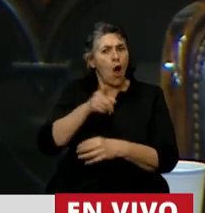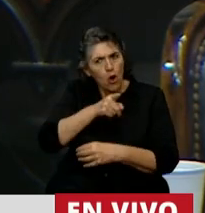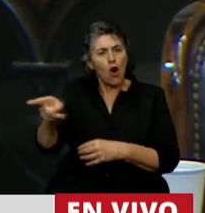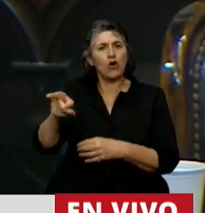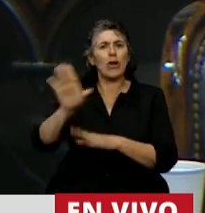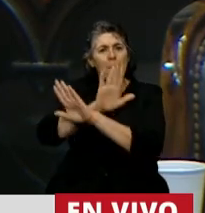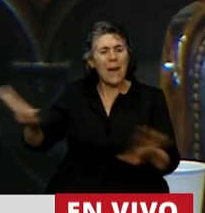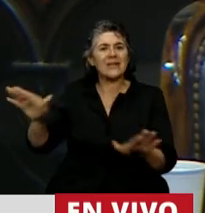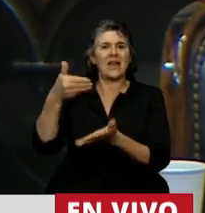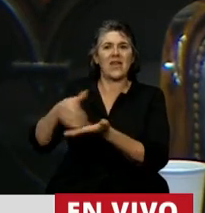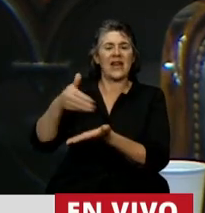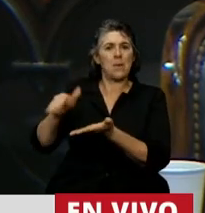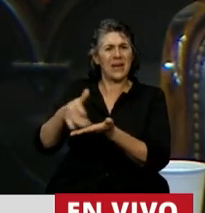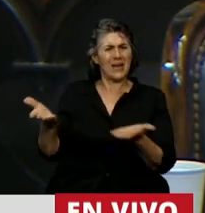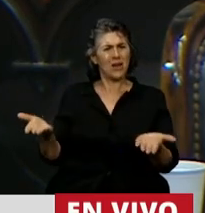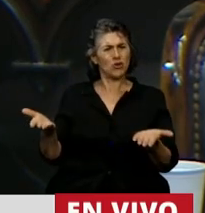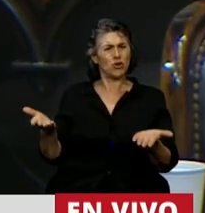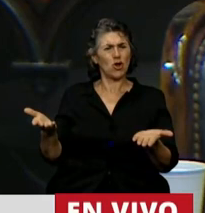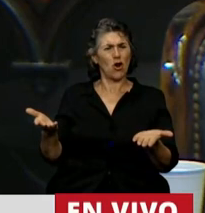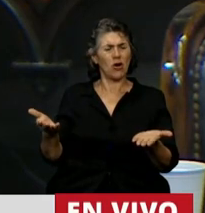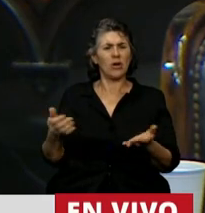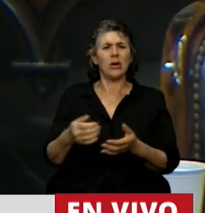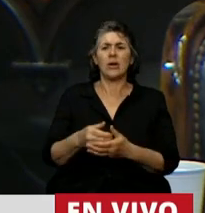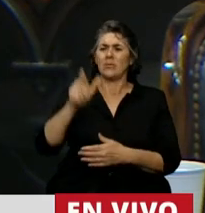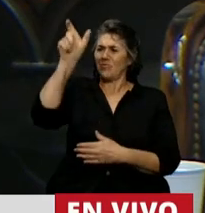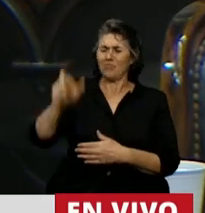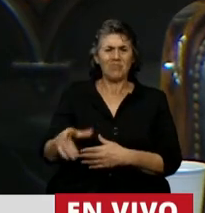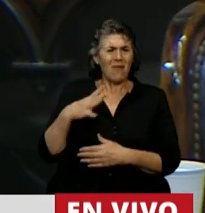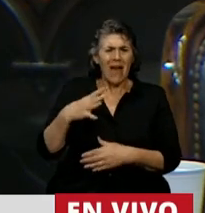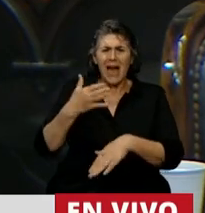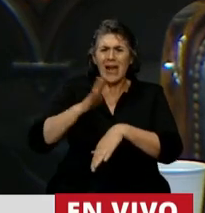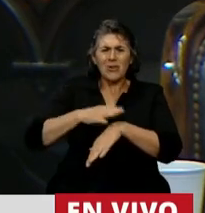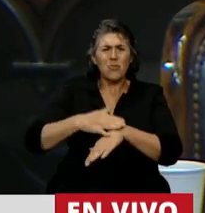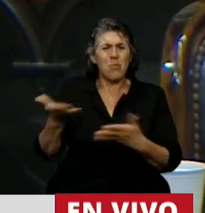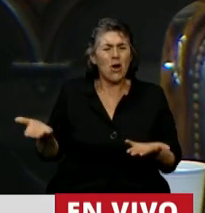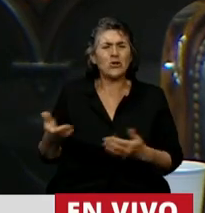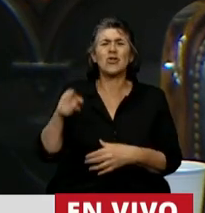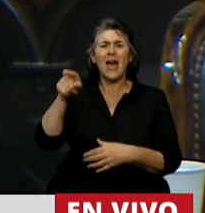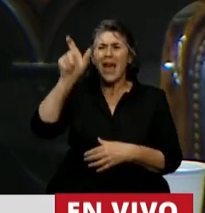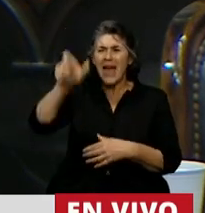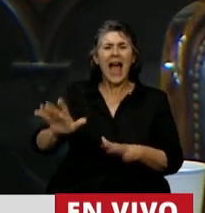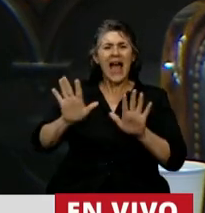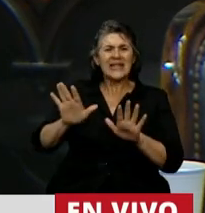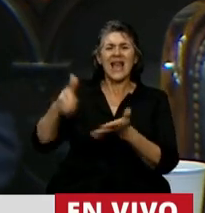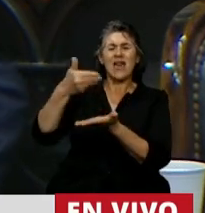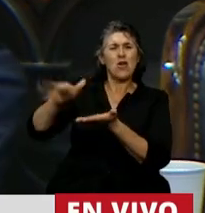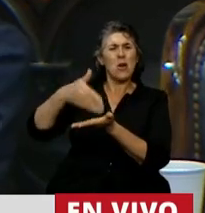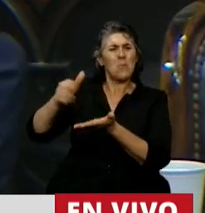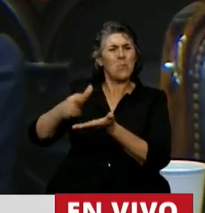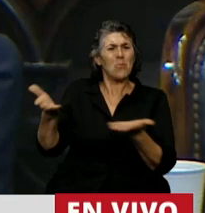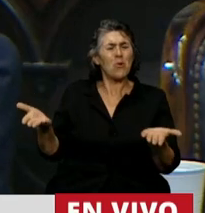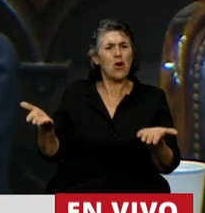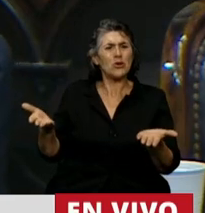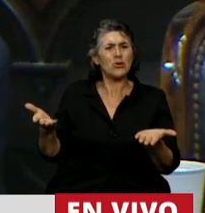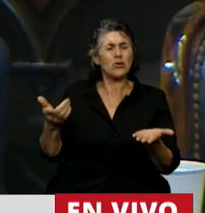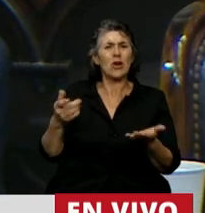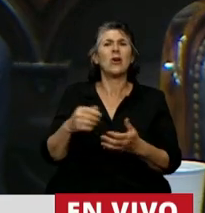esta funcionaria. Su falta de doneidad, actitud discriminatoria e incompetencia